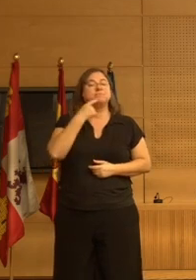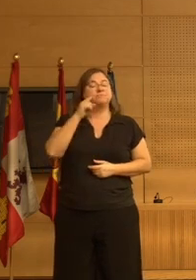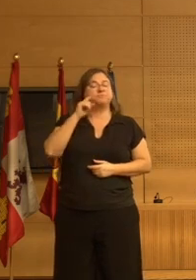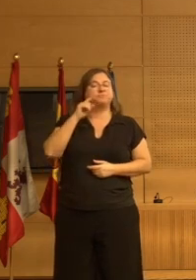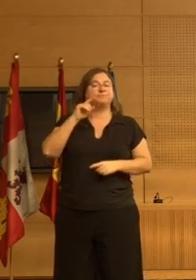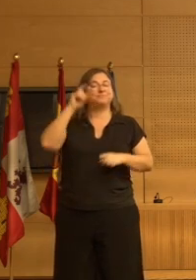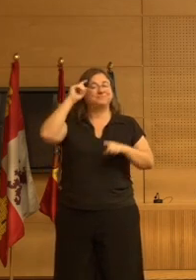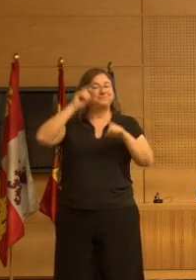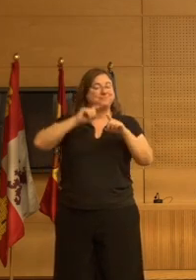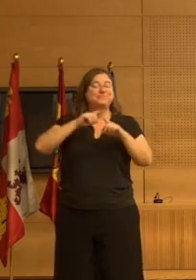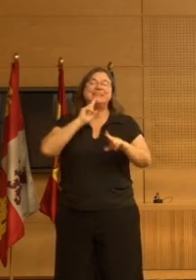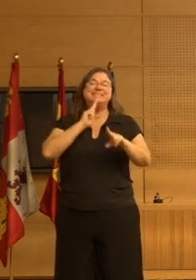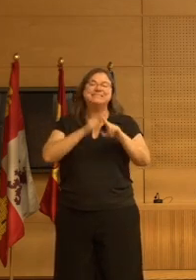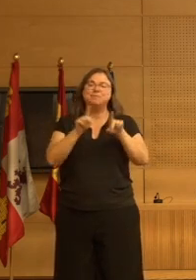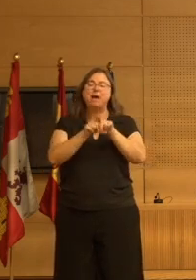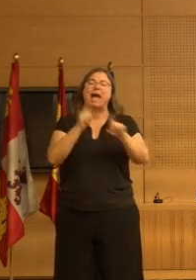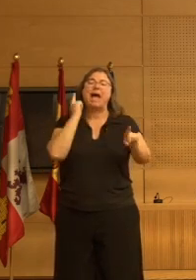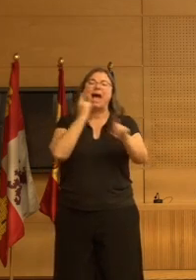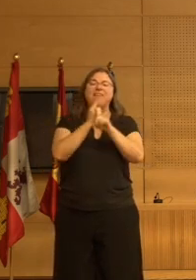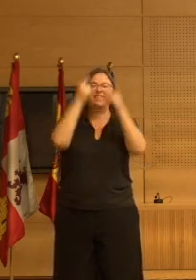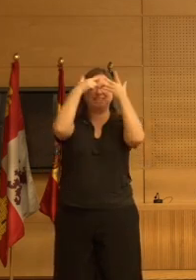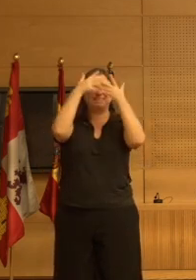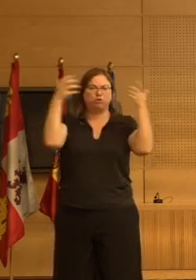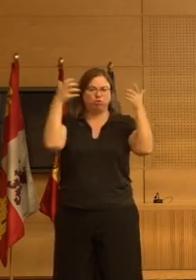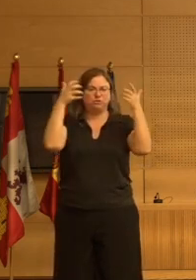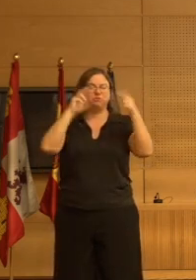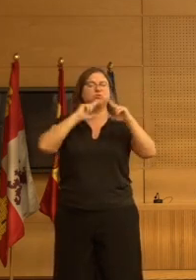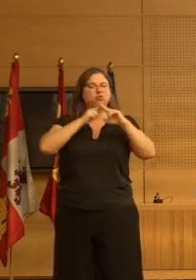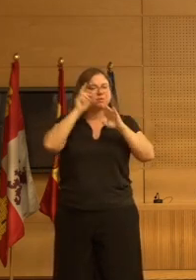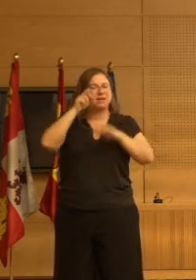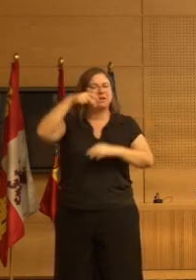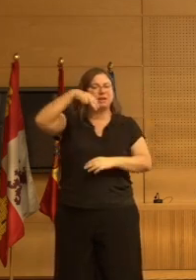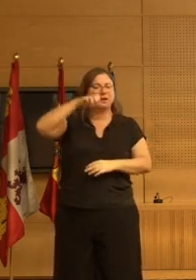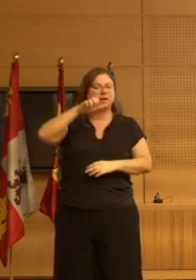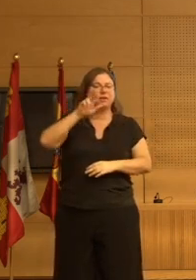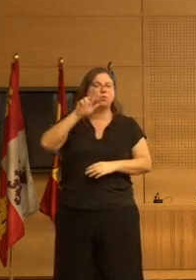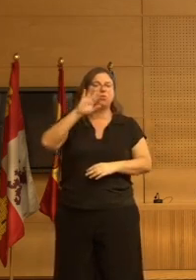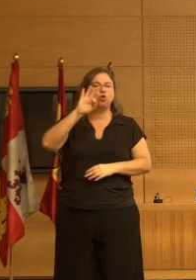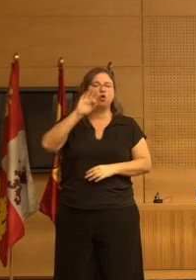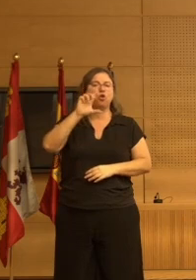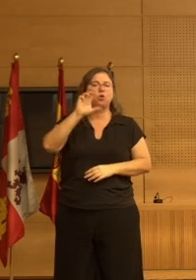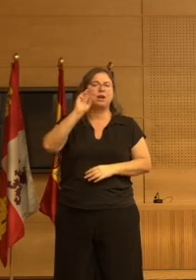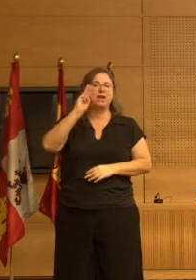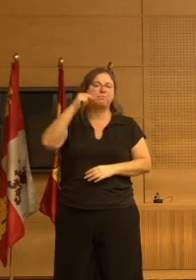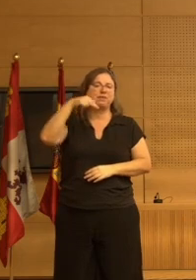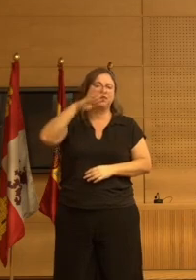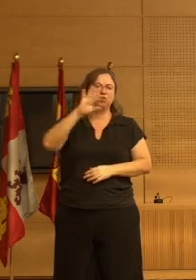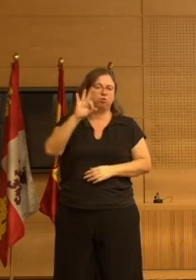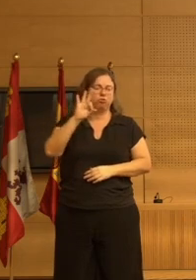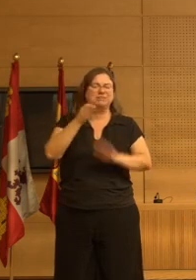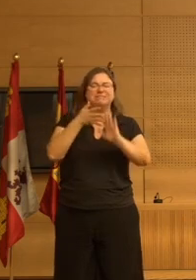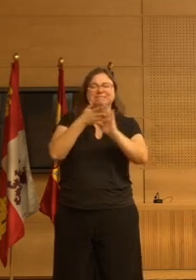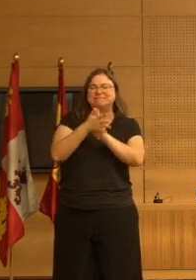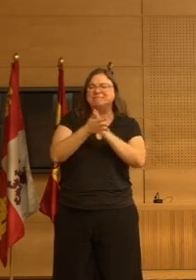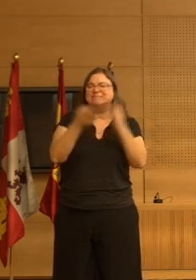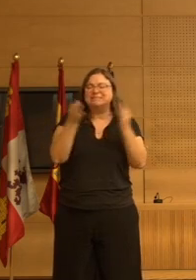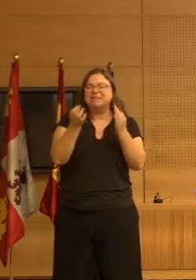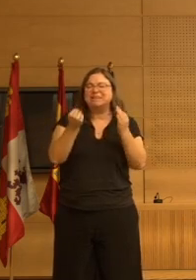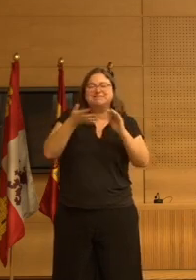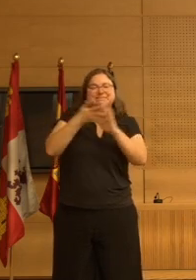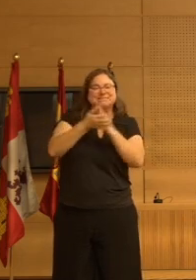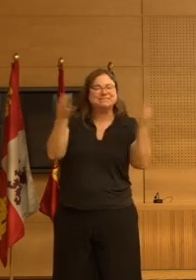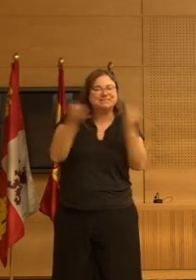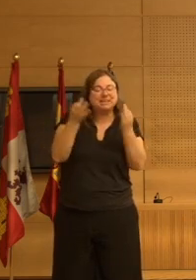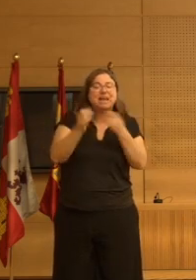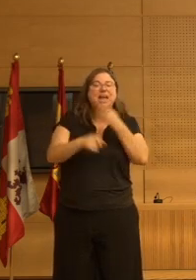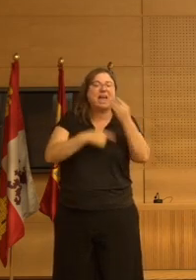se llaman antipsicóticos, pero nosotros vamos a seguir utilizando el término neurolépticos porque quizá describe mejor su mecanismo de acción, realmente